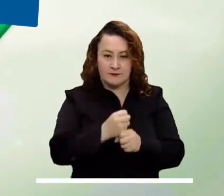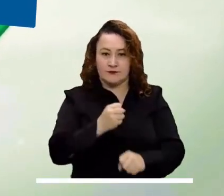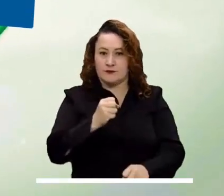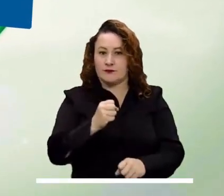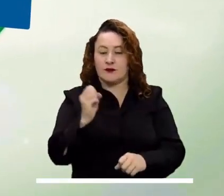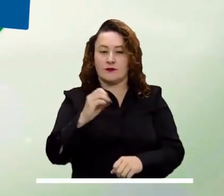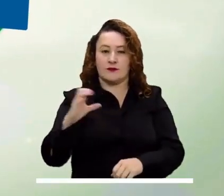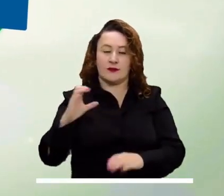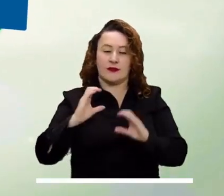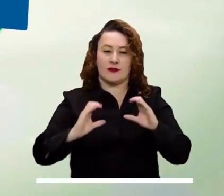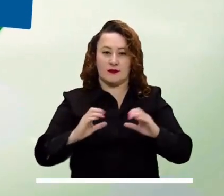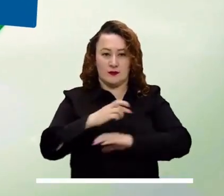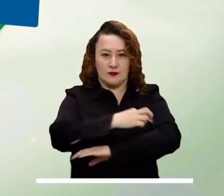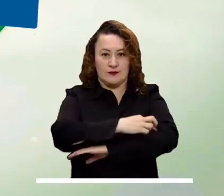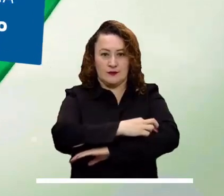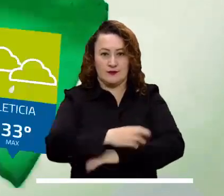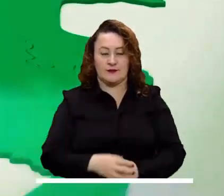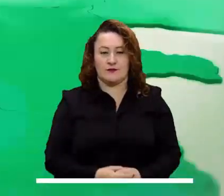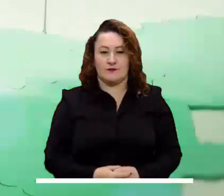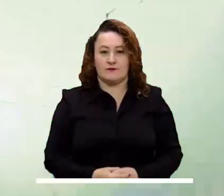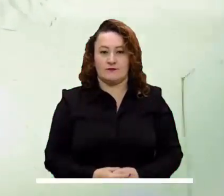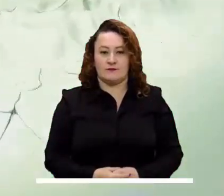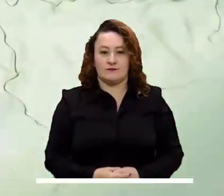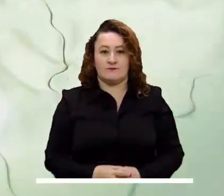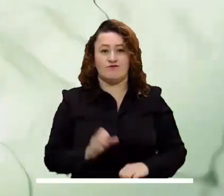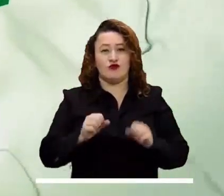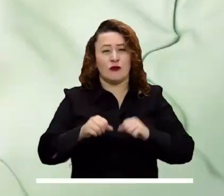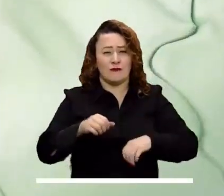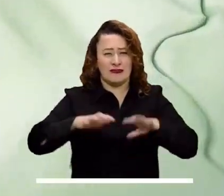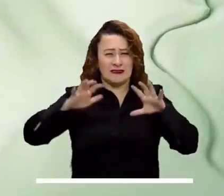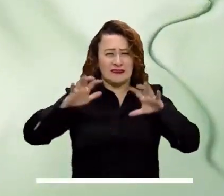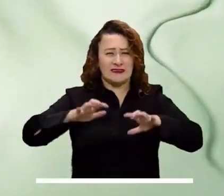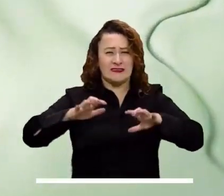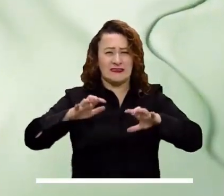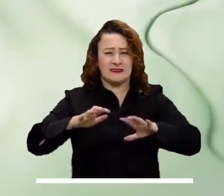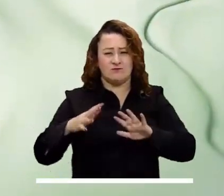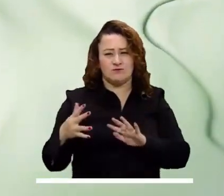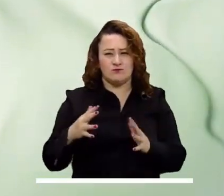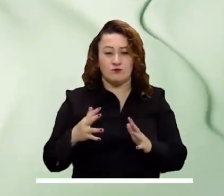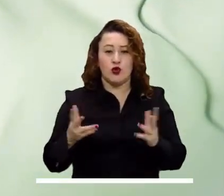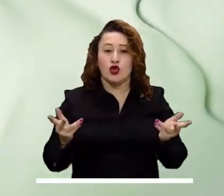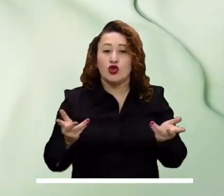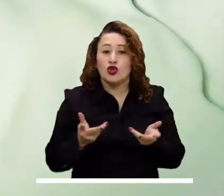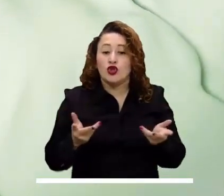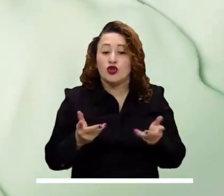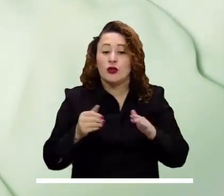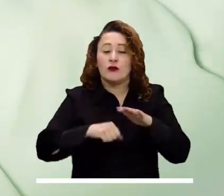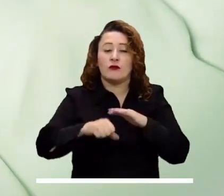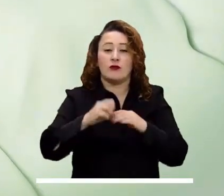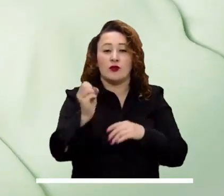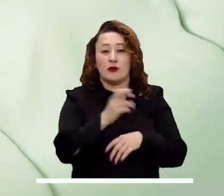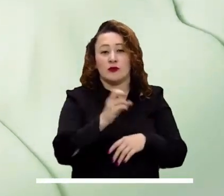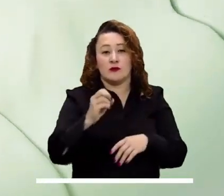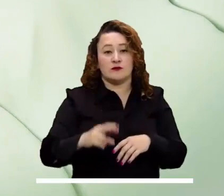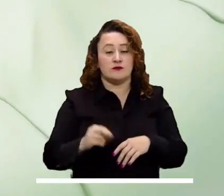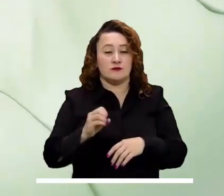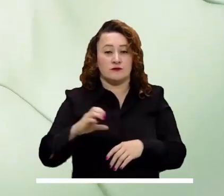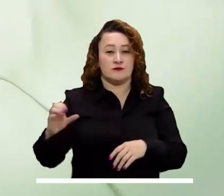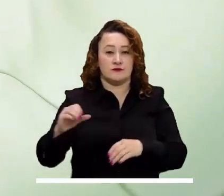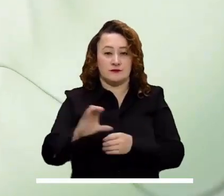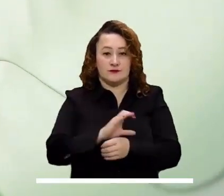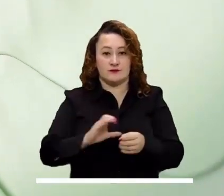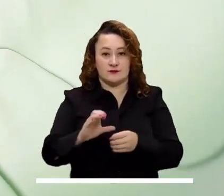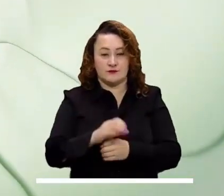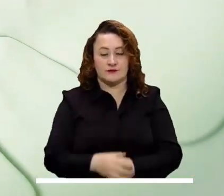Baupés y el occidente de Caquetá y Putumayo. Probabilidad de lluvias ligeras o moderadas en las áreas del oriente,